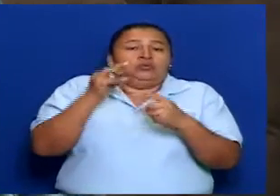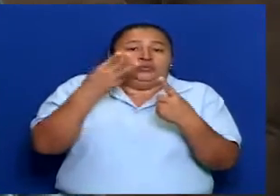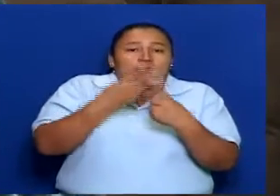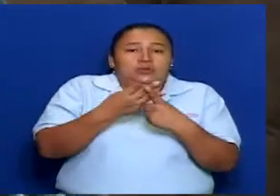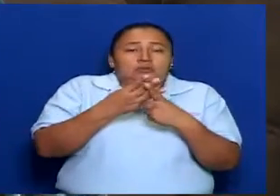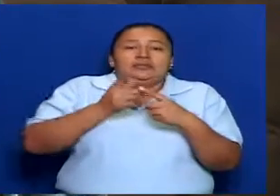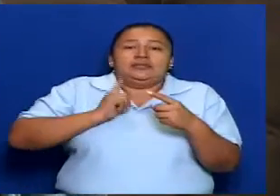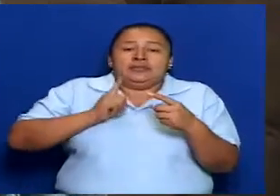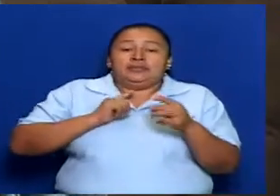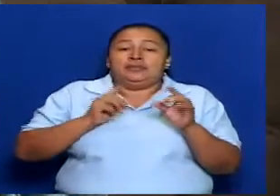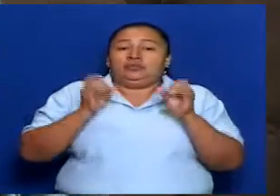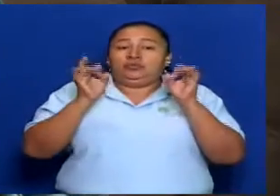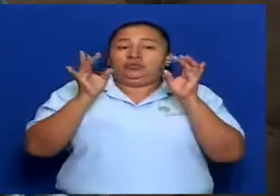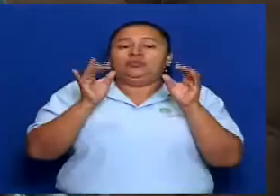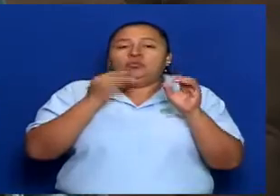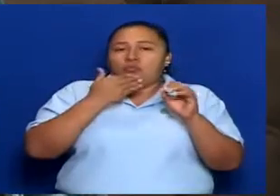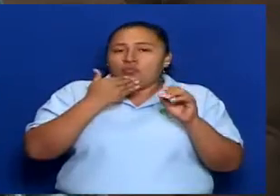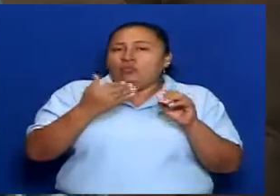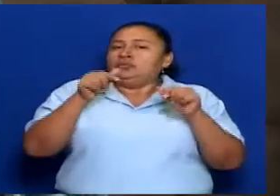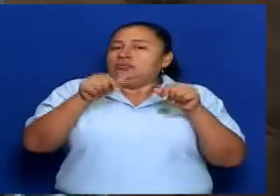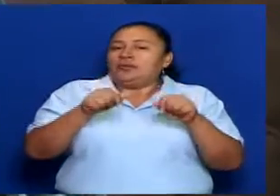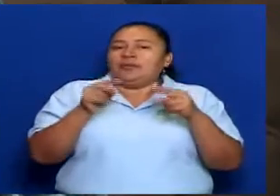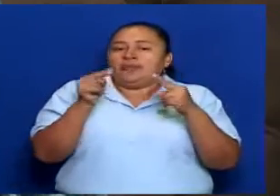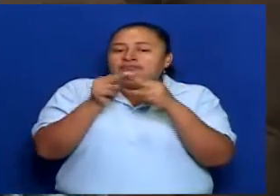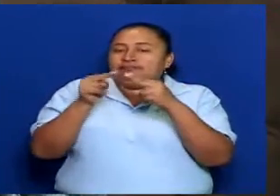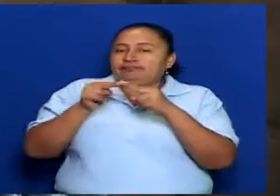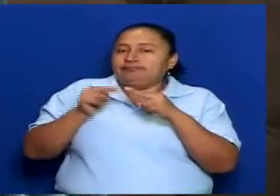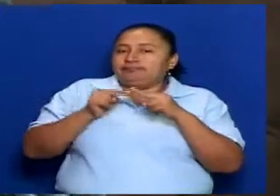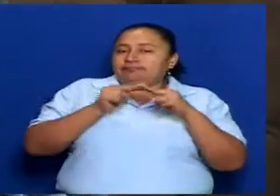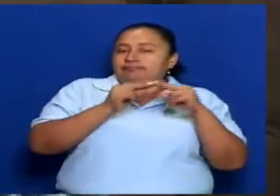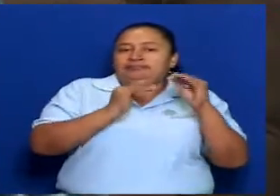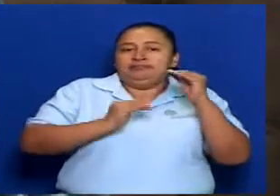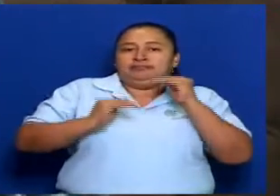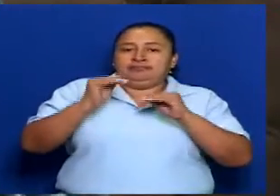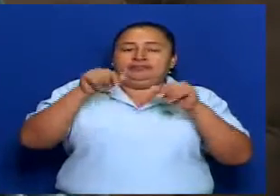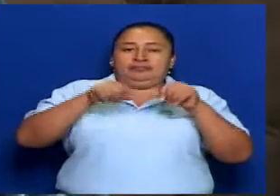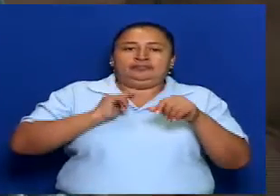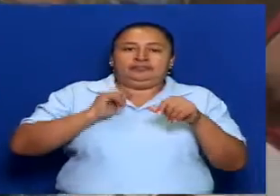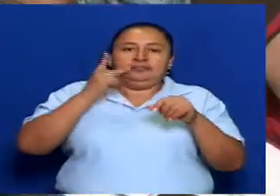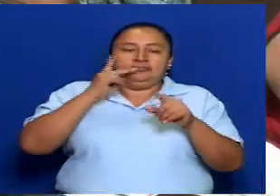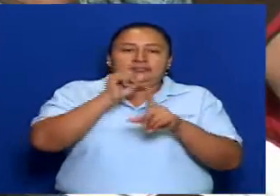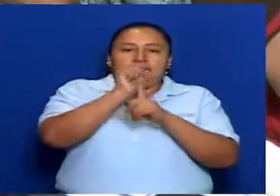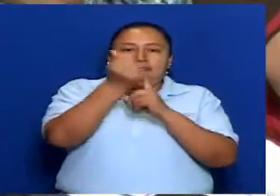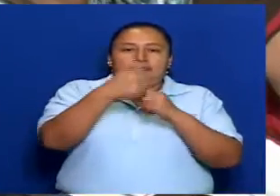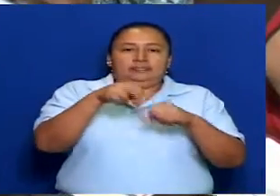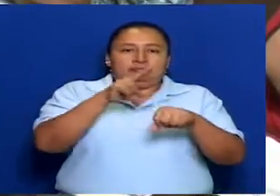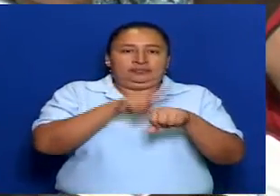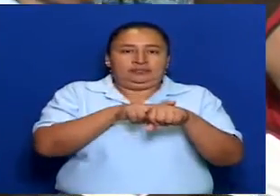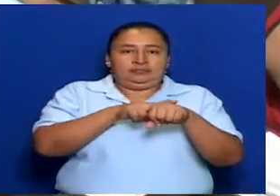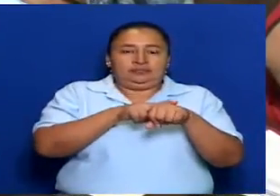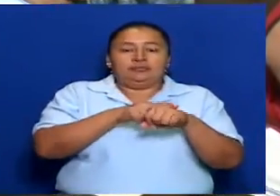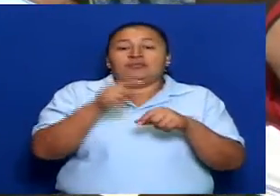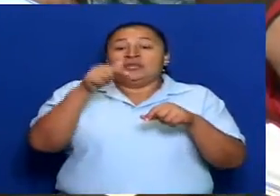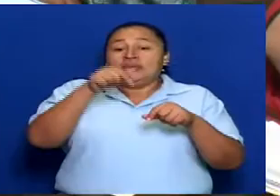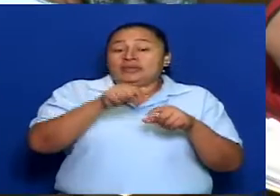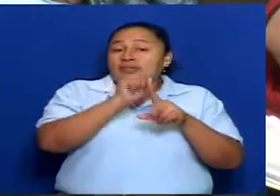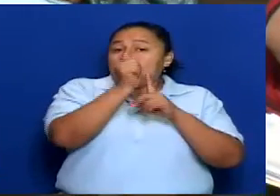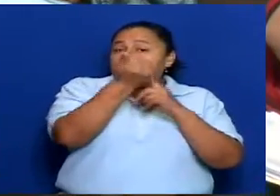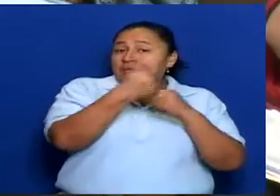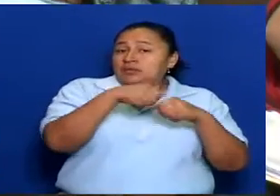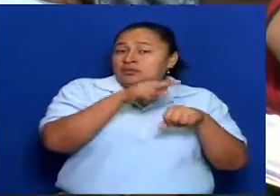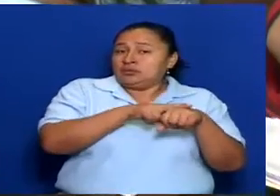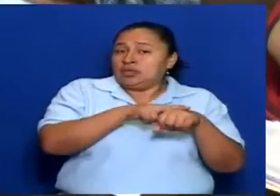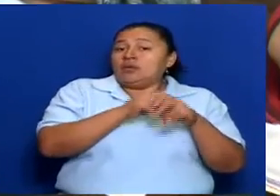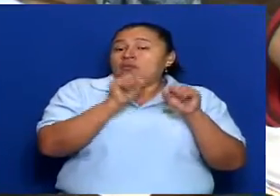tienen la gran oportunidad de vincularse más con lo que es la Asamblea Nacional. Y la Asamblea Nacional,